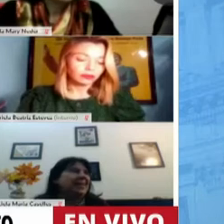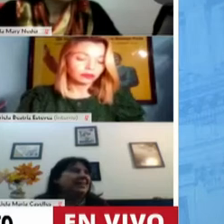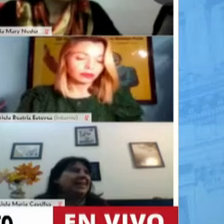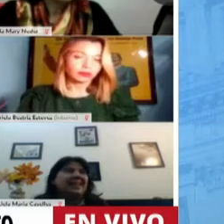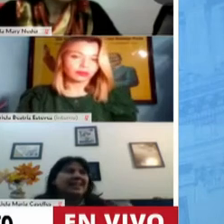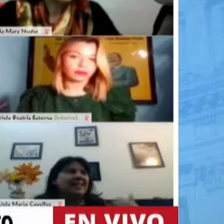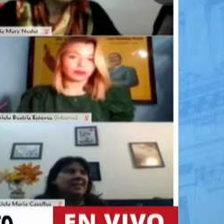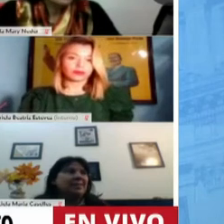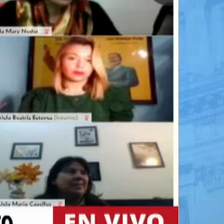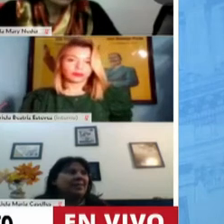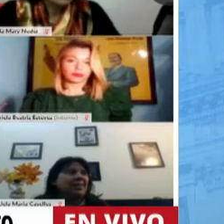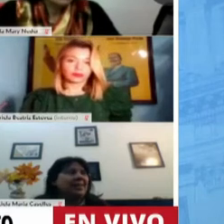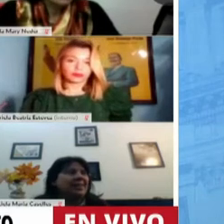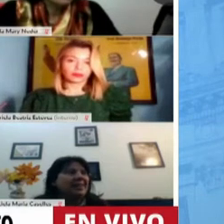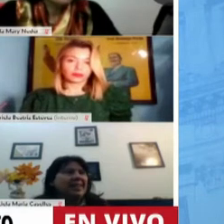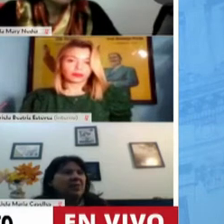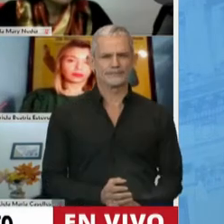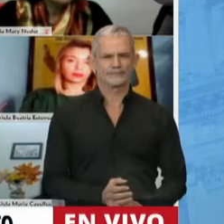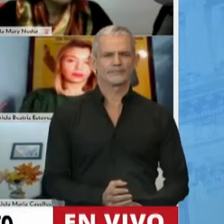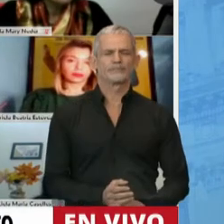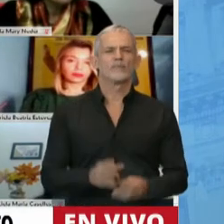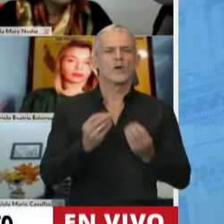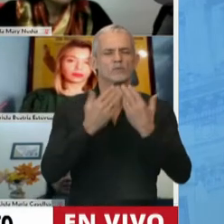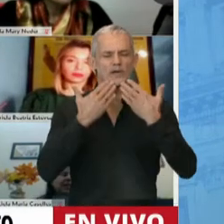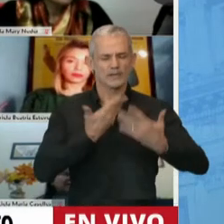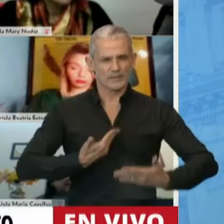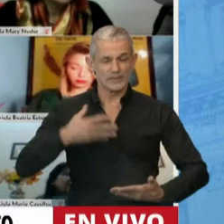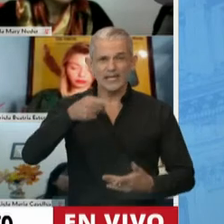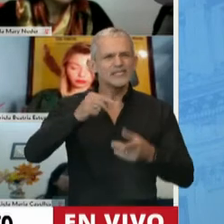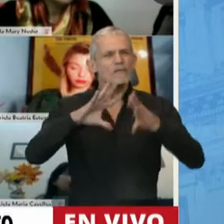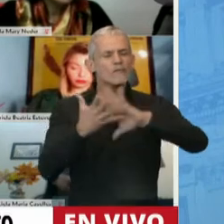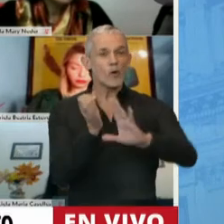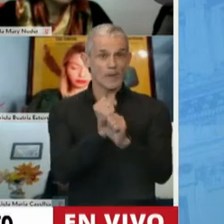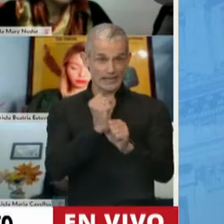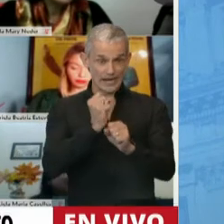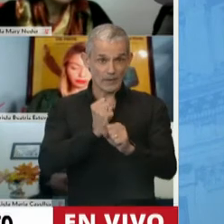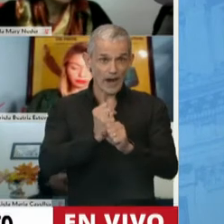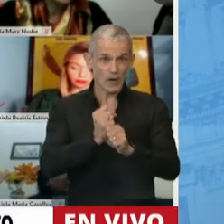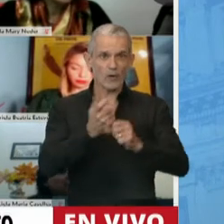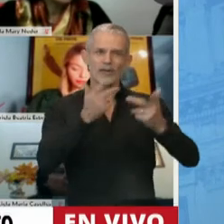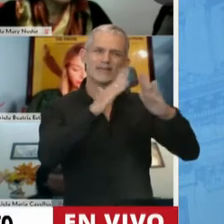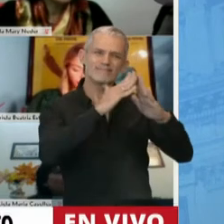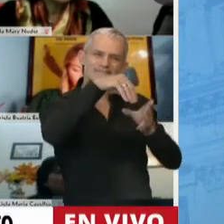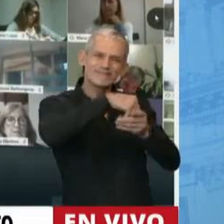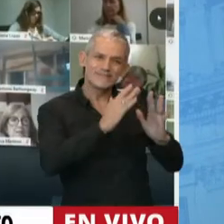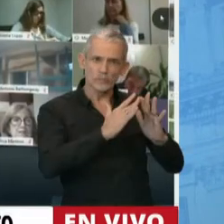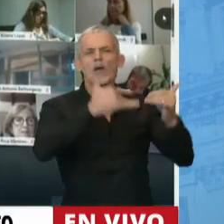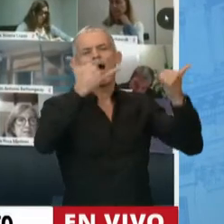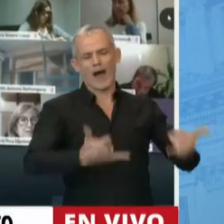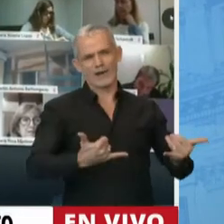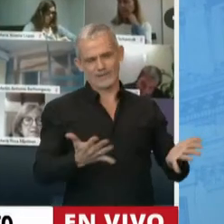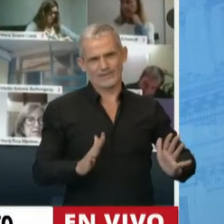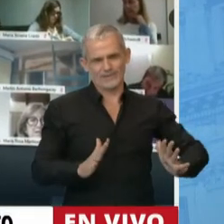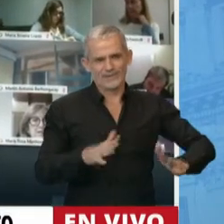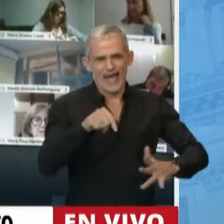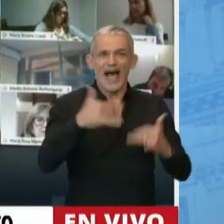Muchas gracias, señor presidente. La verdad que esta modalidad de trabajo, el teletrabajo, existe y está